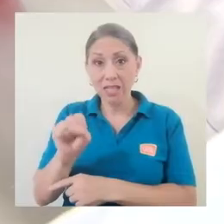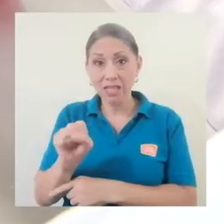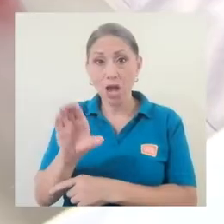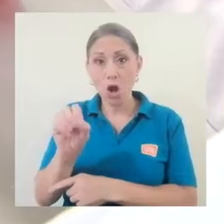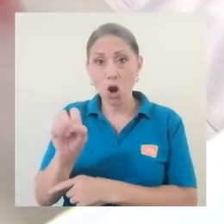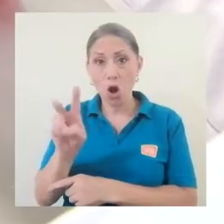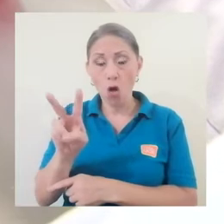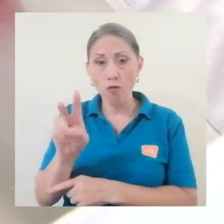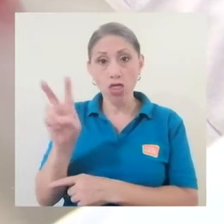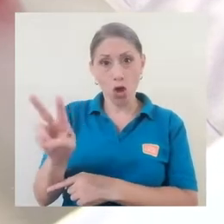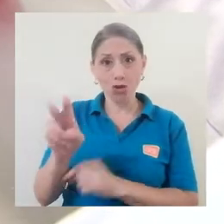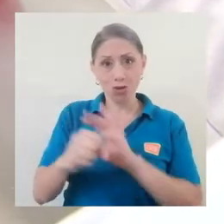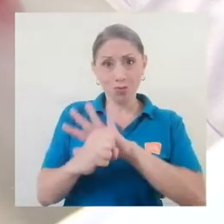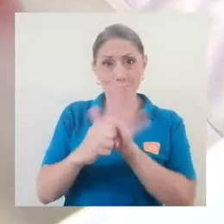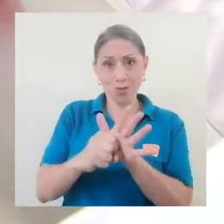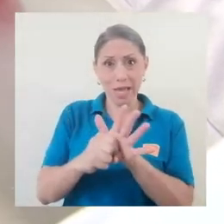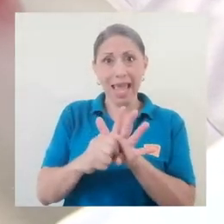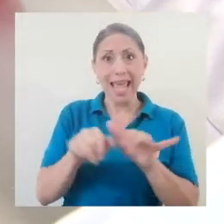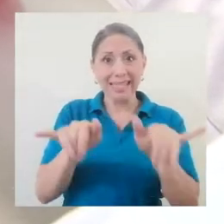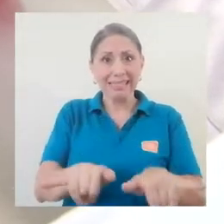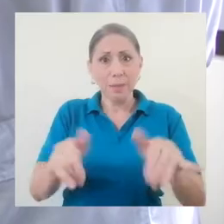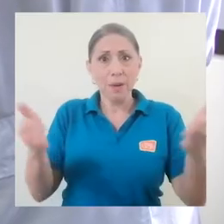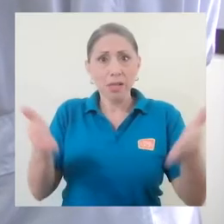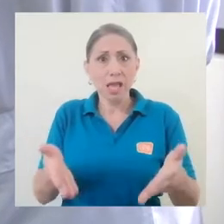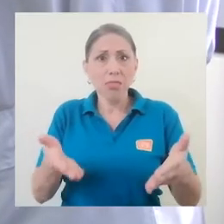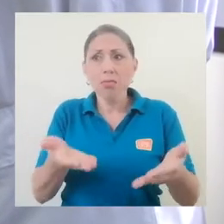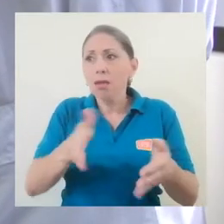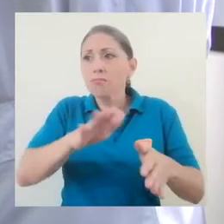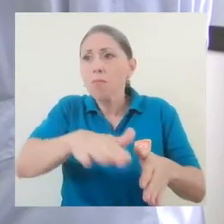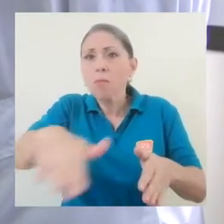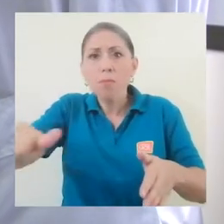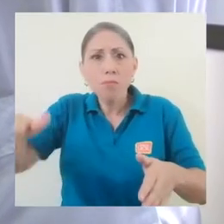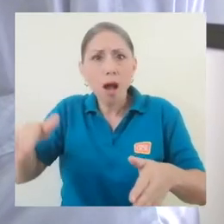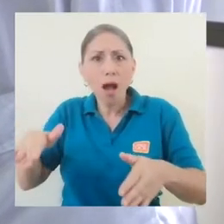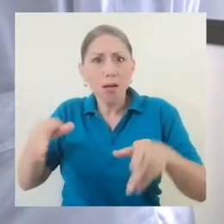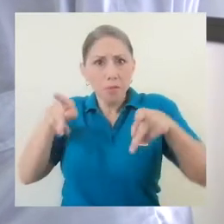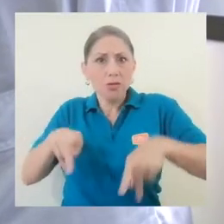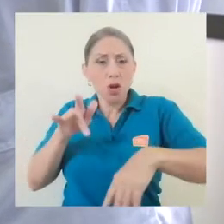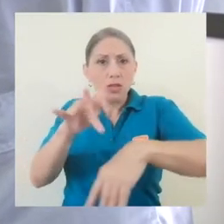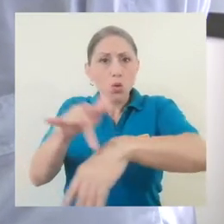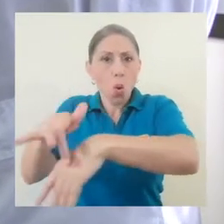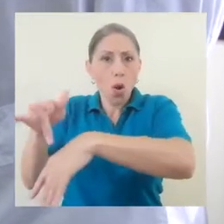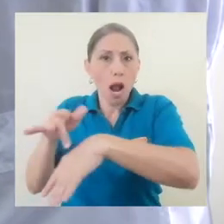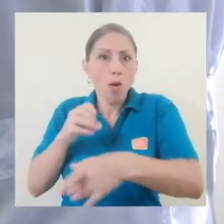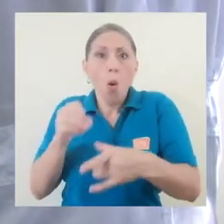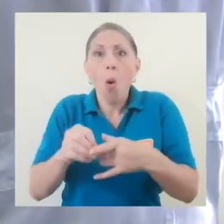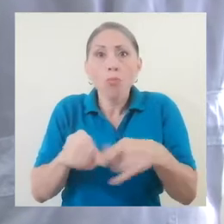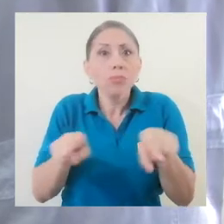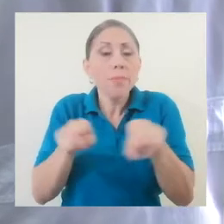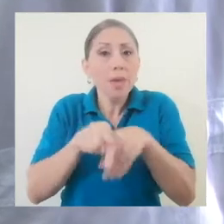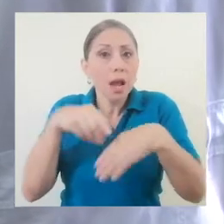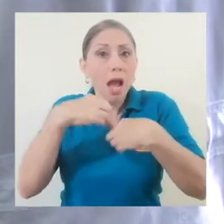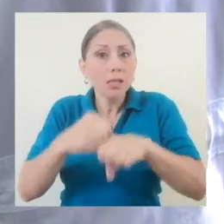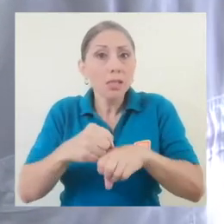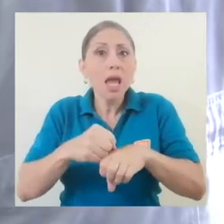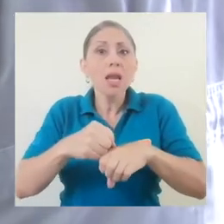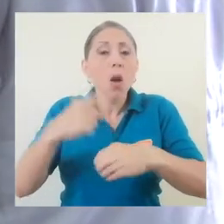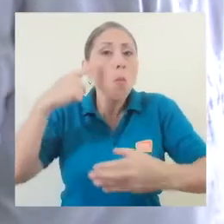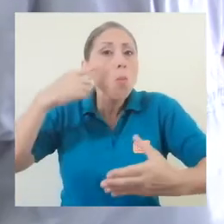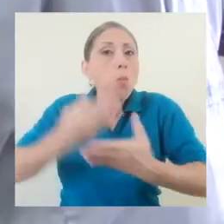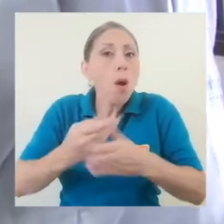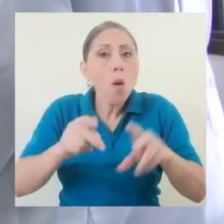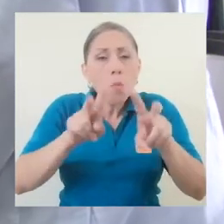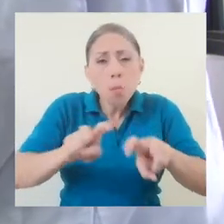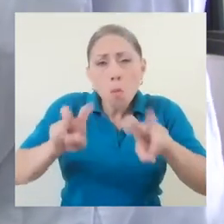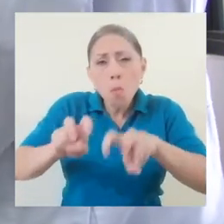en superficies que tocan las personas o más bien no solo en superficies sino también hacer un tamizaje entre